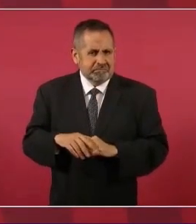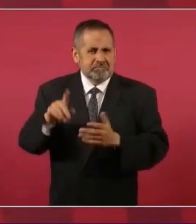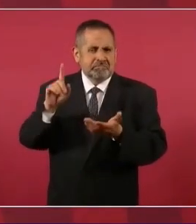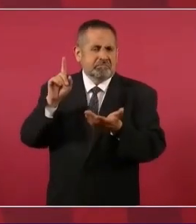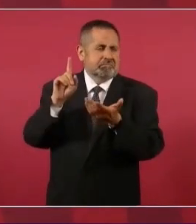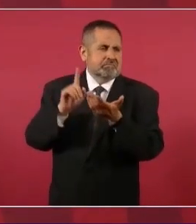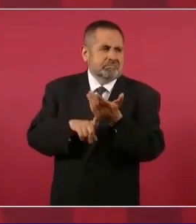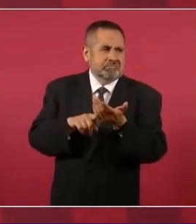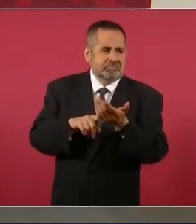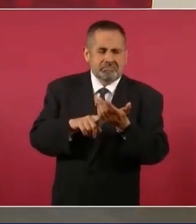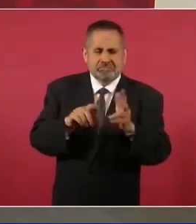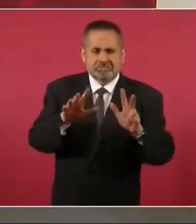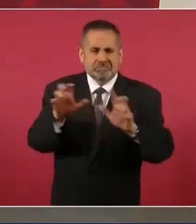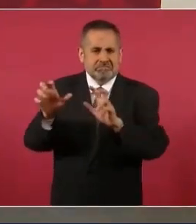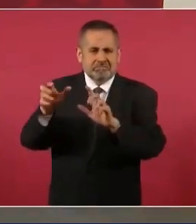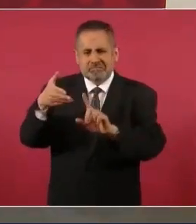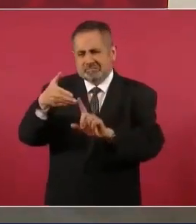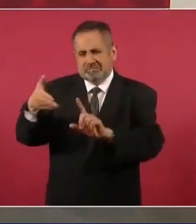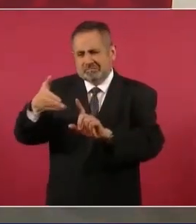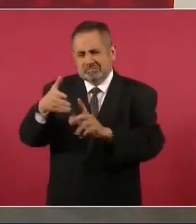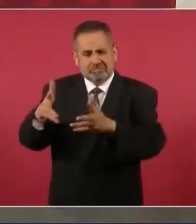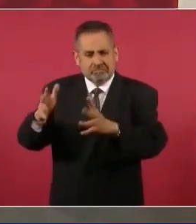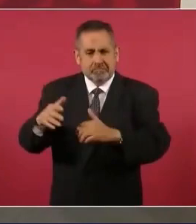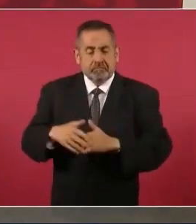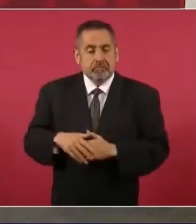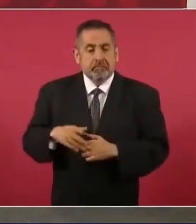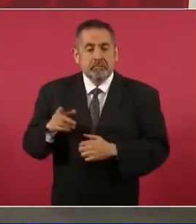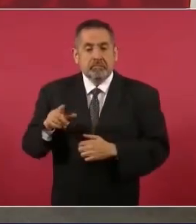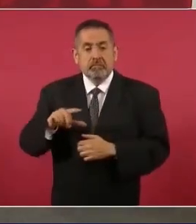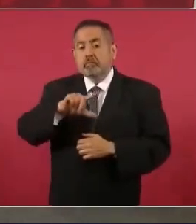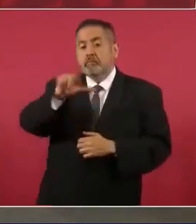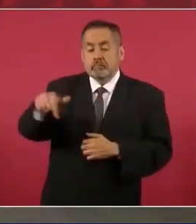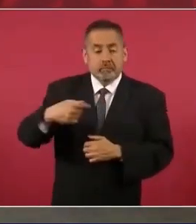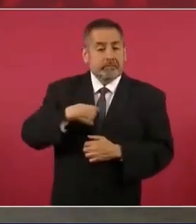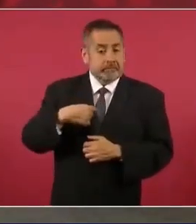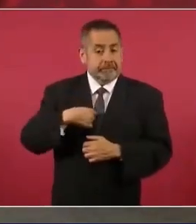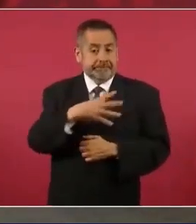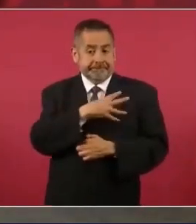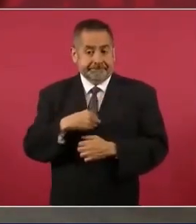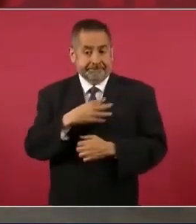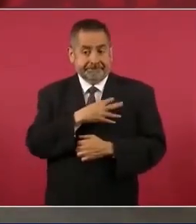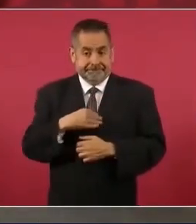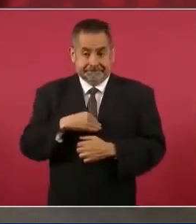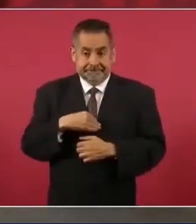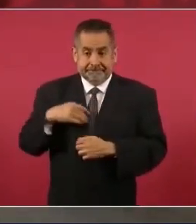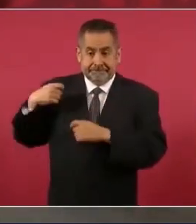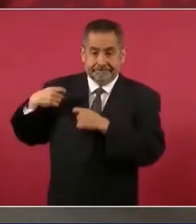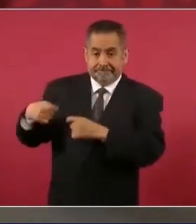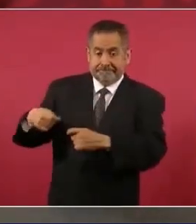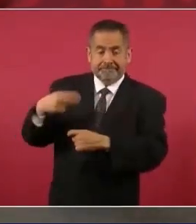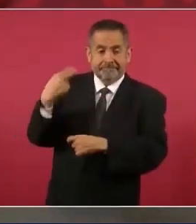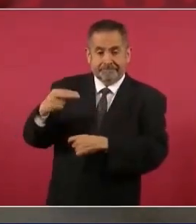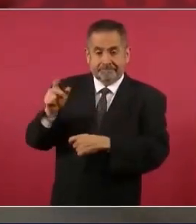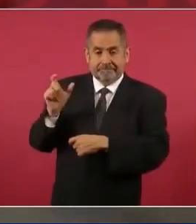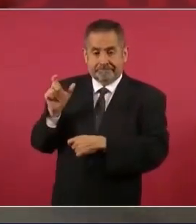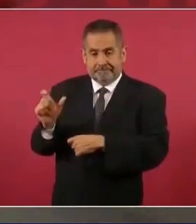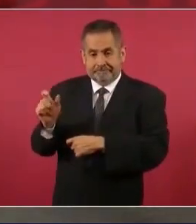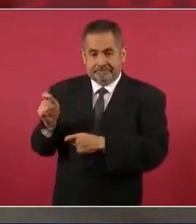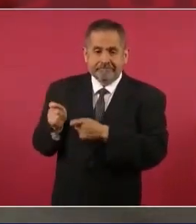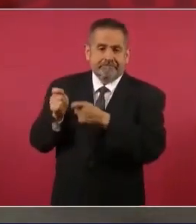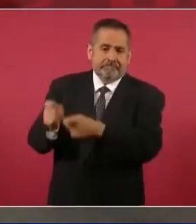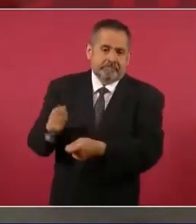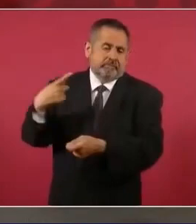y mis hijos pues llevan el apellido